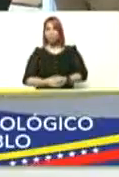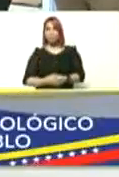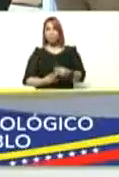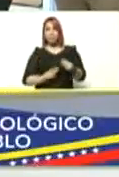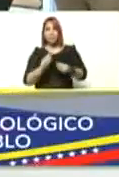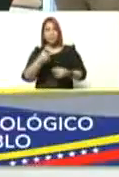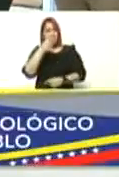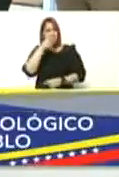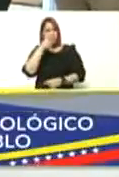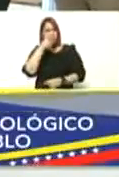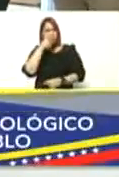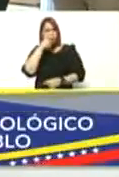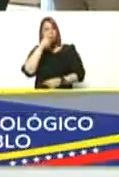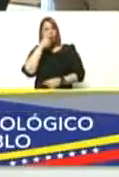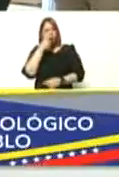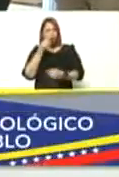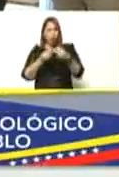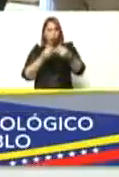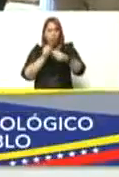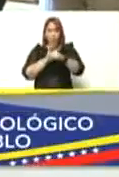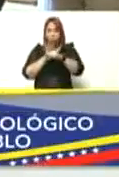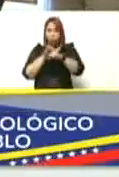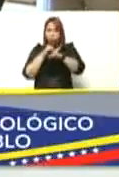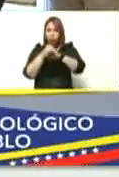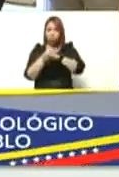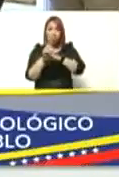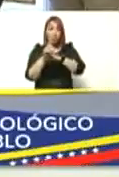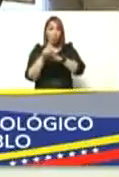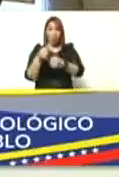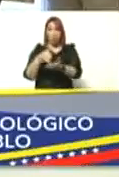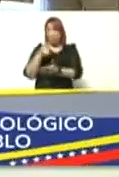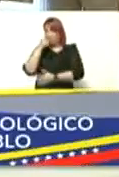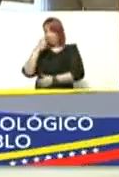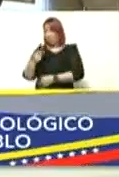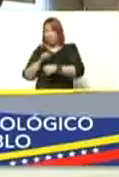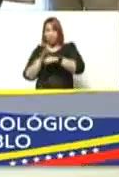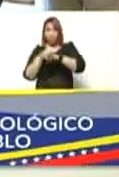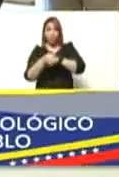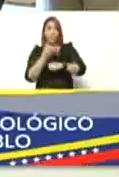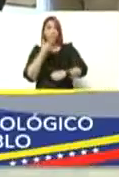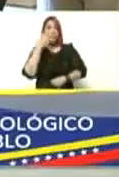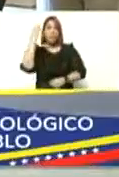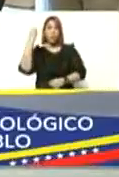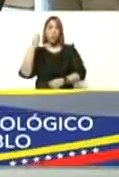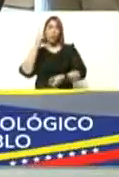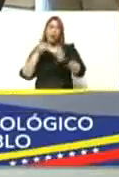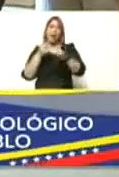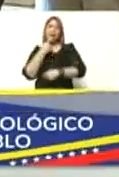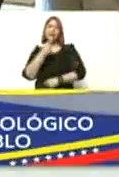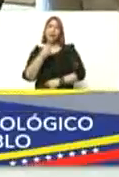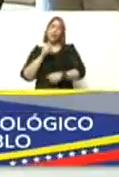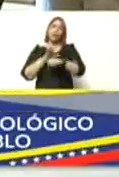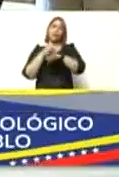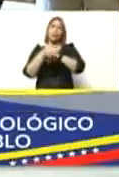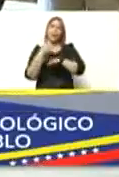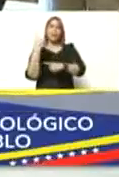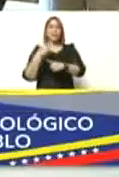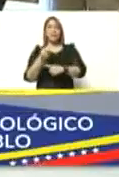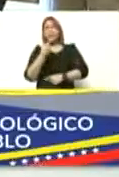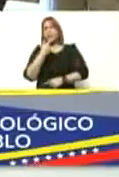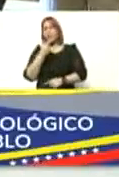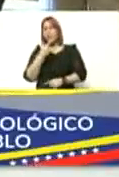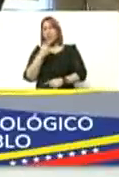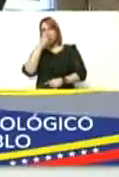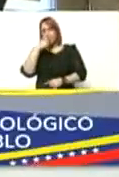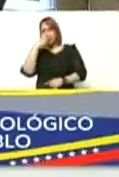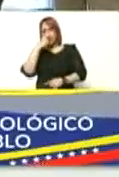seguimiento a la Omicron no subestimando a la Omicron por allá por Europa alguien dijo que la Omicron hay que darle un tratamiento de